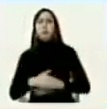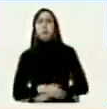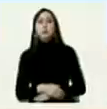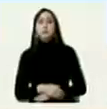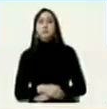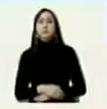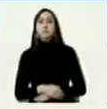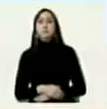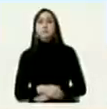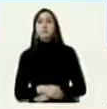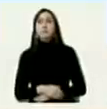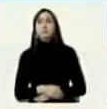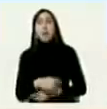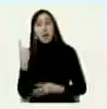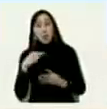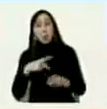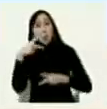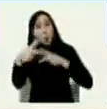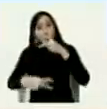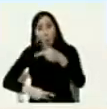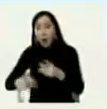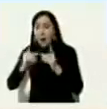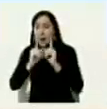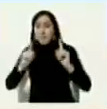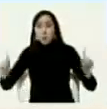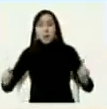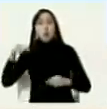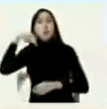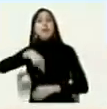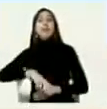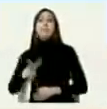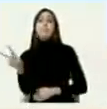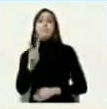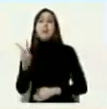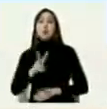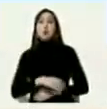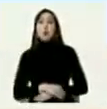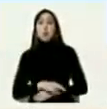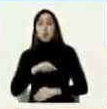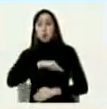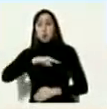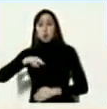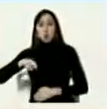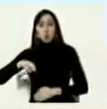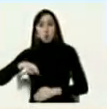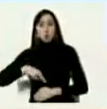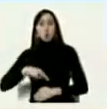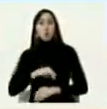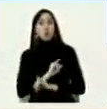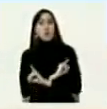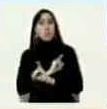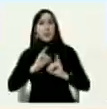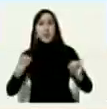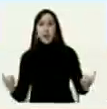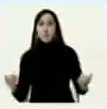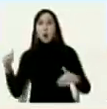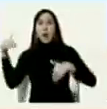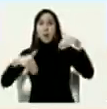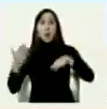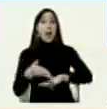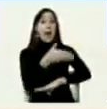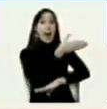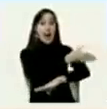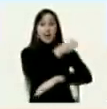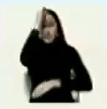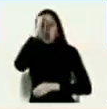a los procesos democráticos del país apenas nosotros venimos saliendo de unas elecciones primarias